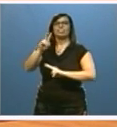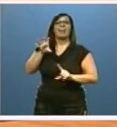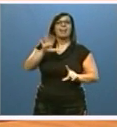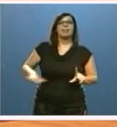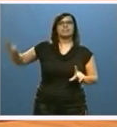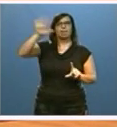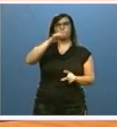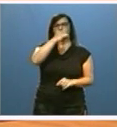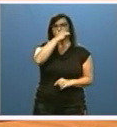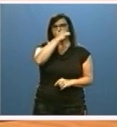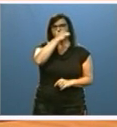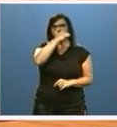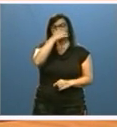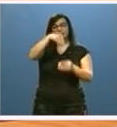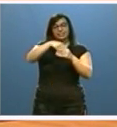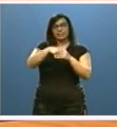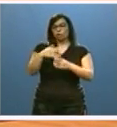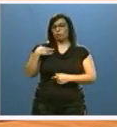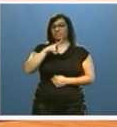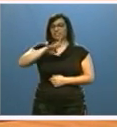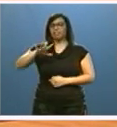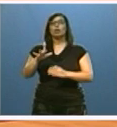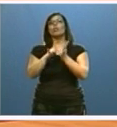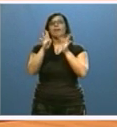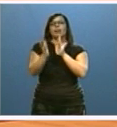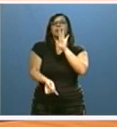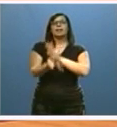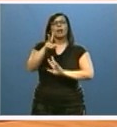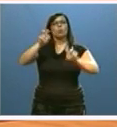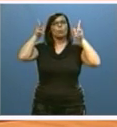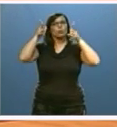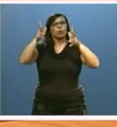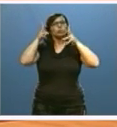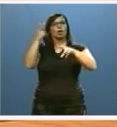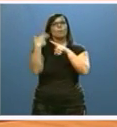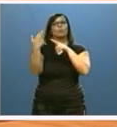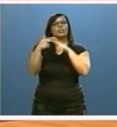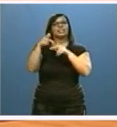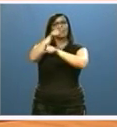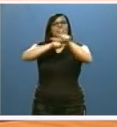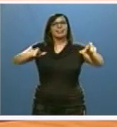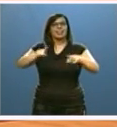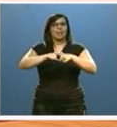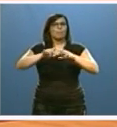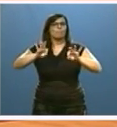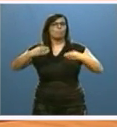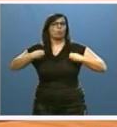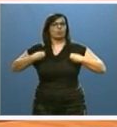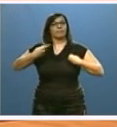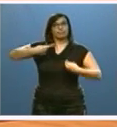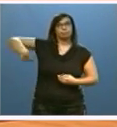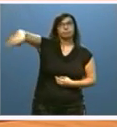En el ámbito interno, el pasado 25 de abril se constituyó el nuevo Consejo de Políticas Demográficas en el que participan los grupos